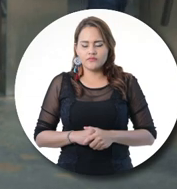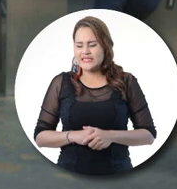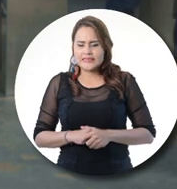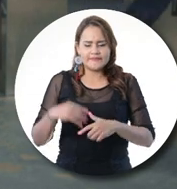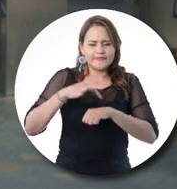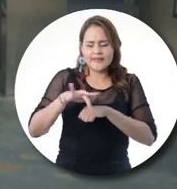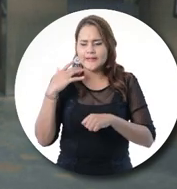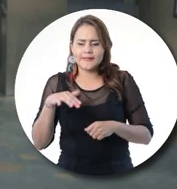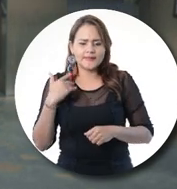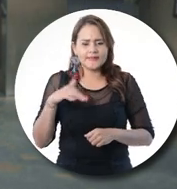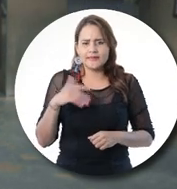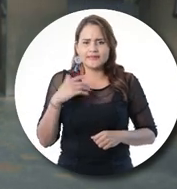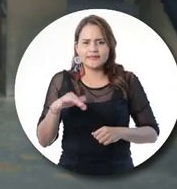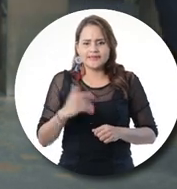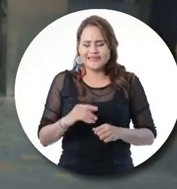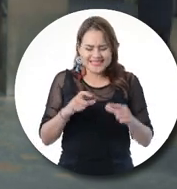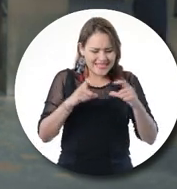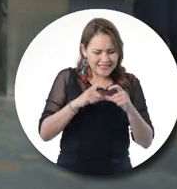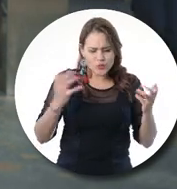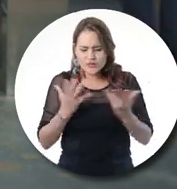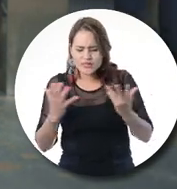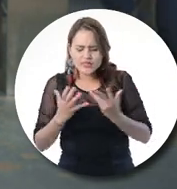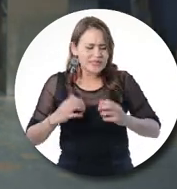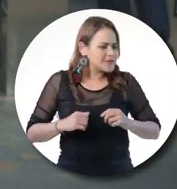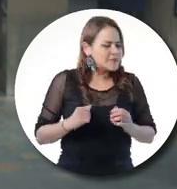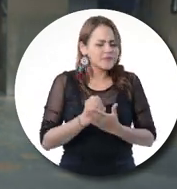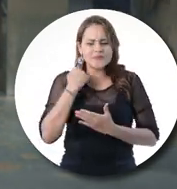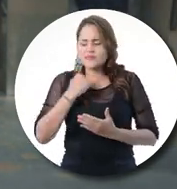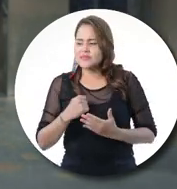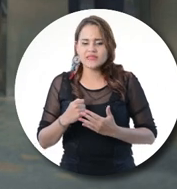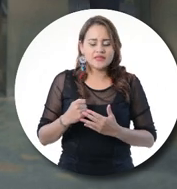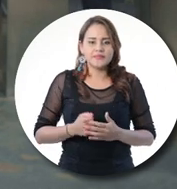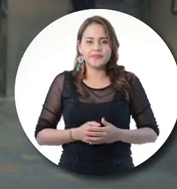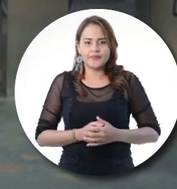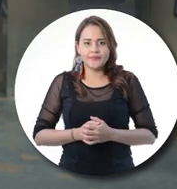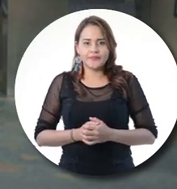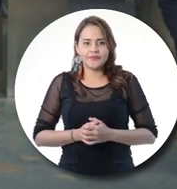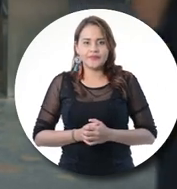¿Qué Buen tarde Ay, ¿el carnet dónde está?